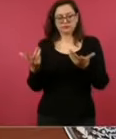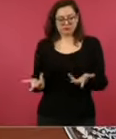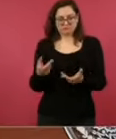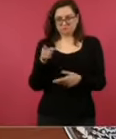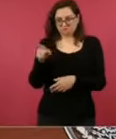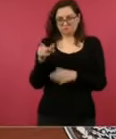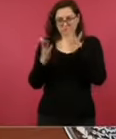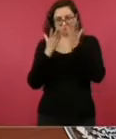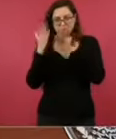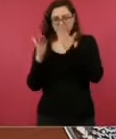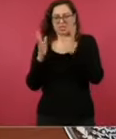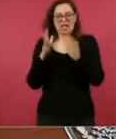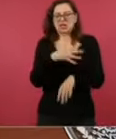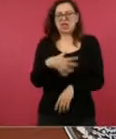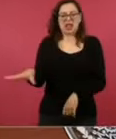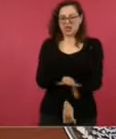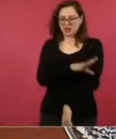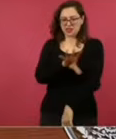limpias, o en energía.